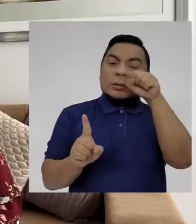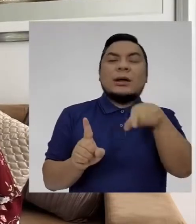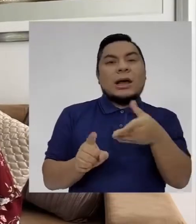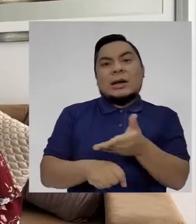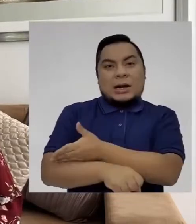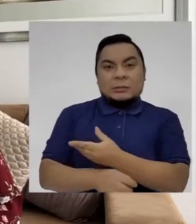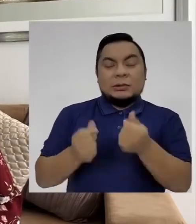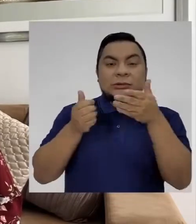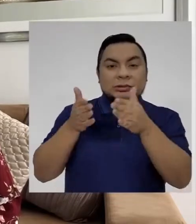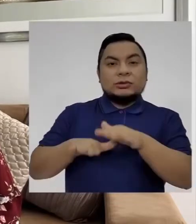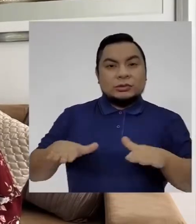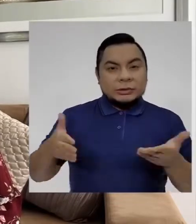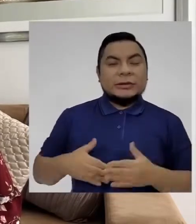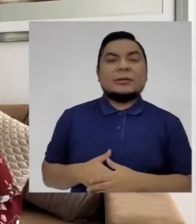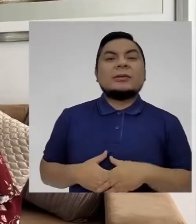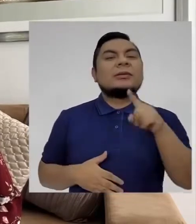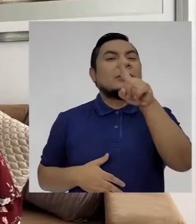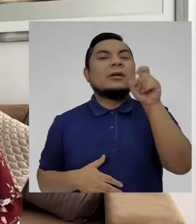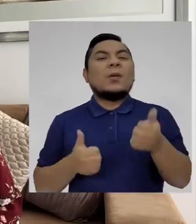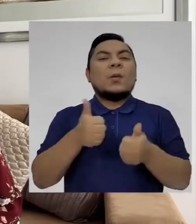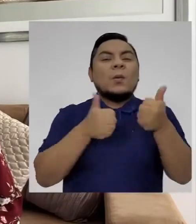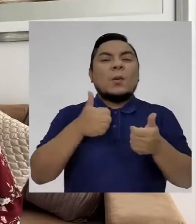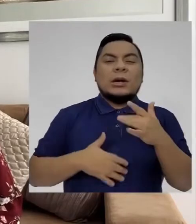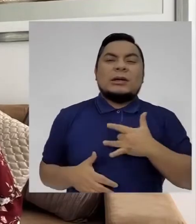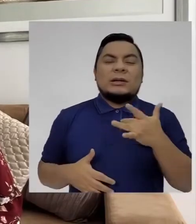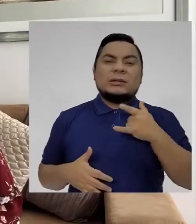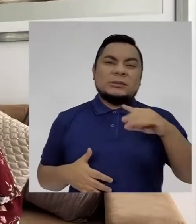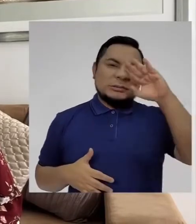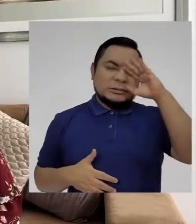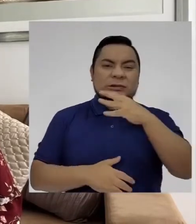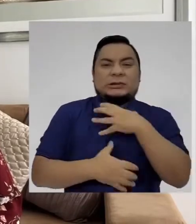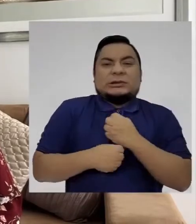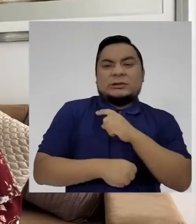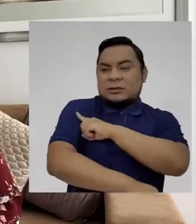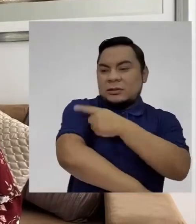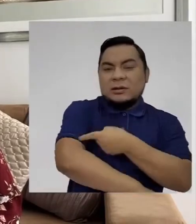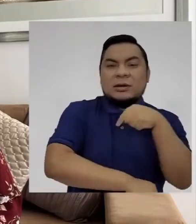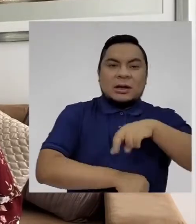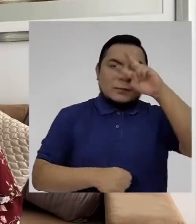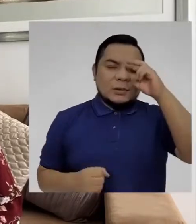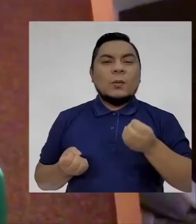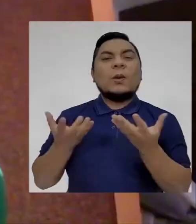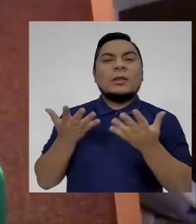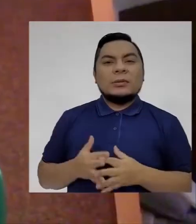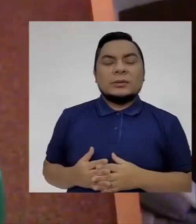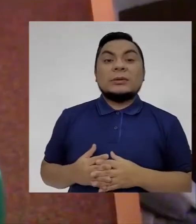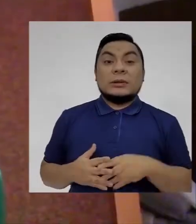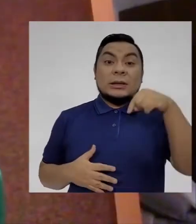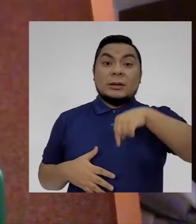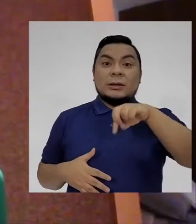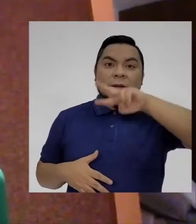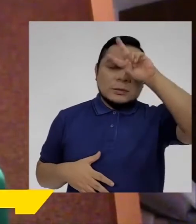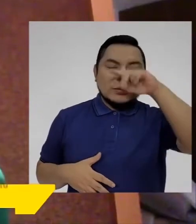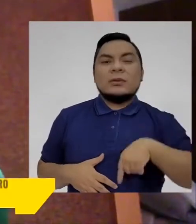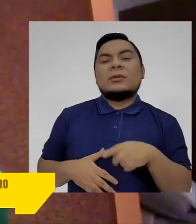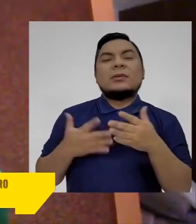prácticamente el niño o niña. ¿Cuál es la situación de los pacientes con distrofia muscular de Duchenne aquí en el Perú? Bueno, en el